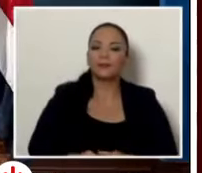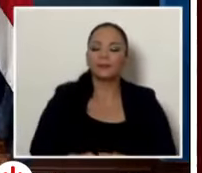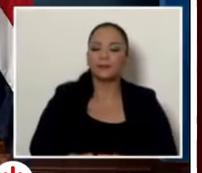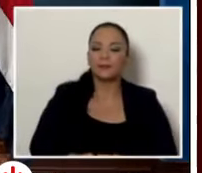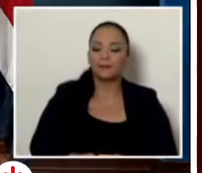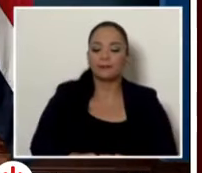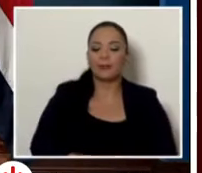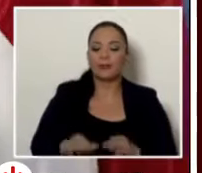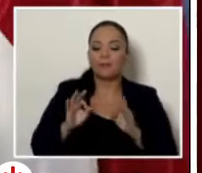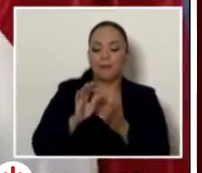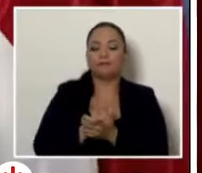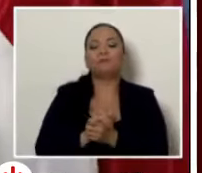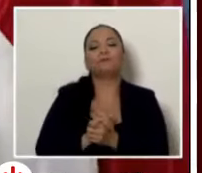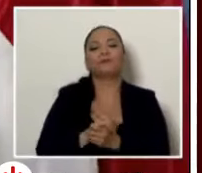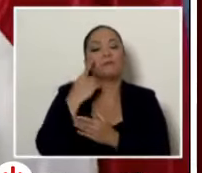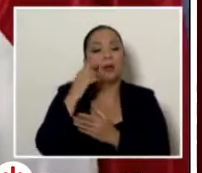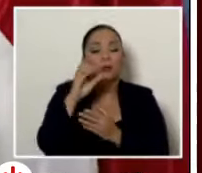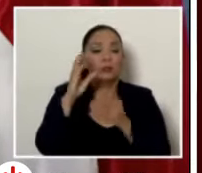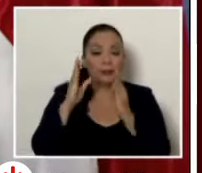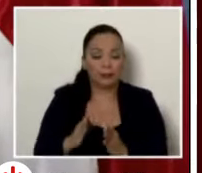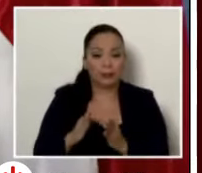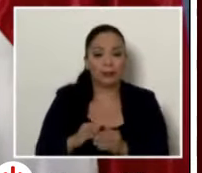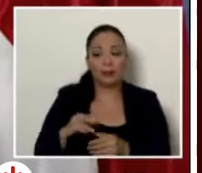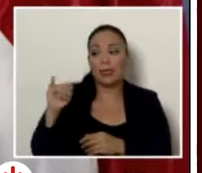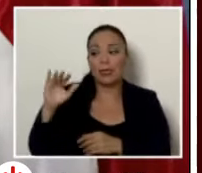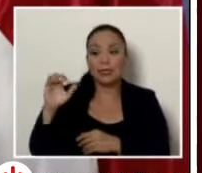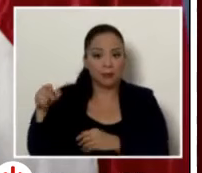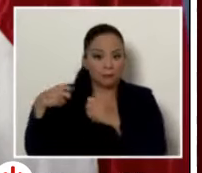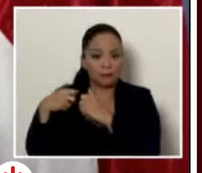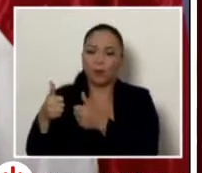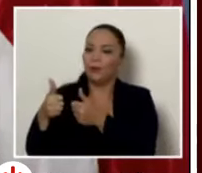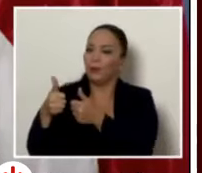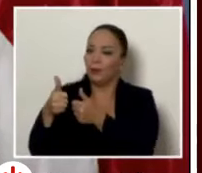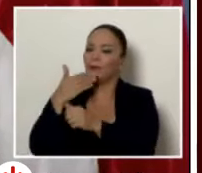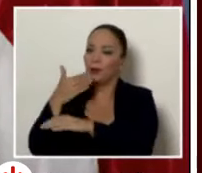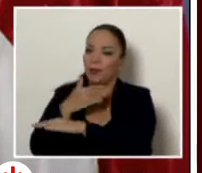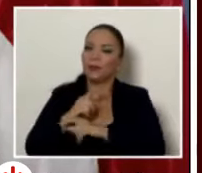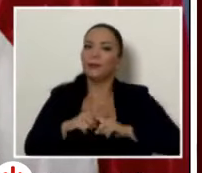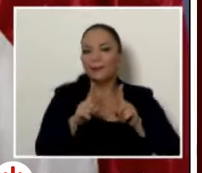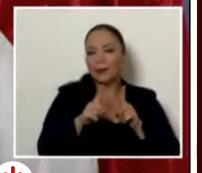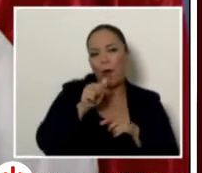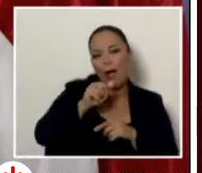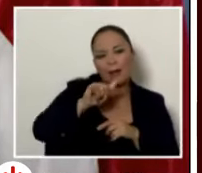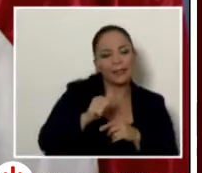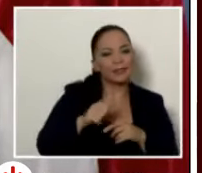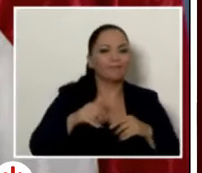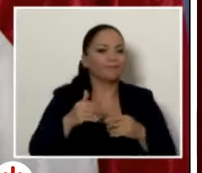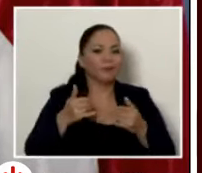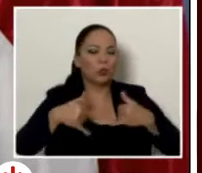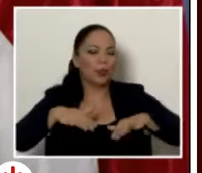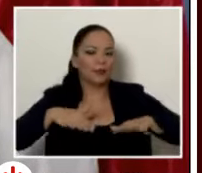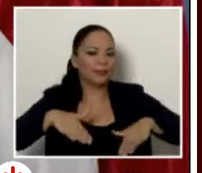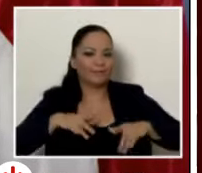Costarricenses, así como el ICE está volando, no hemos podido hacer que la IA despegue. Yo